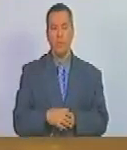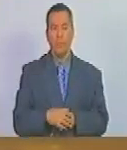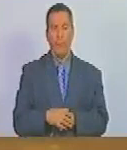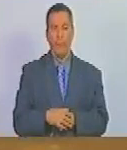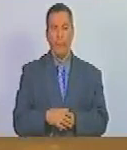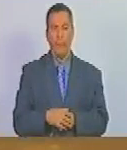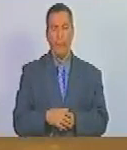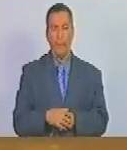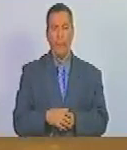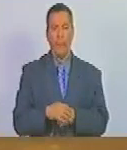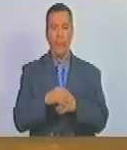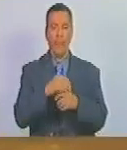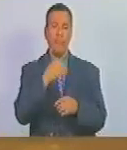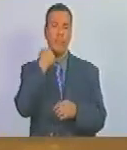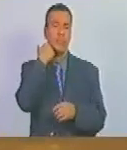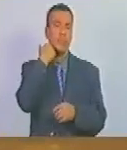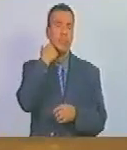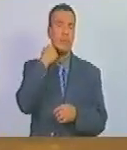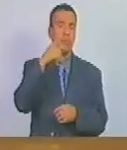Por una enfermedad.